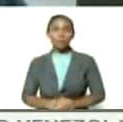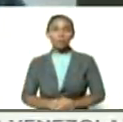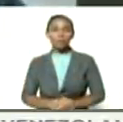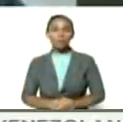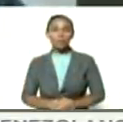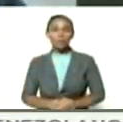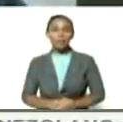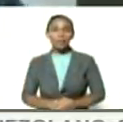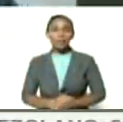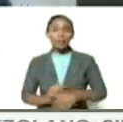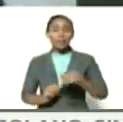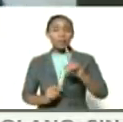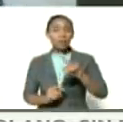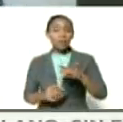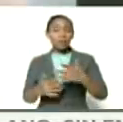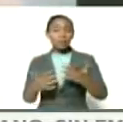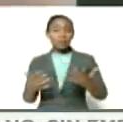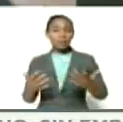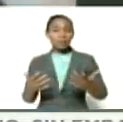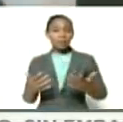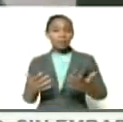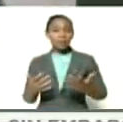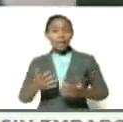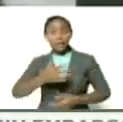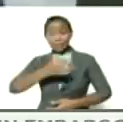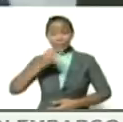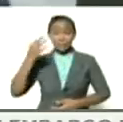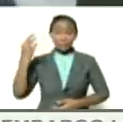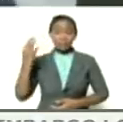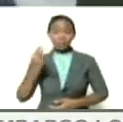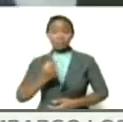es una es realmente